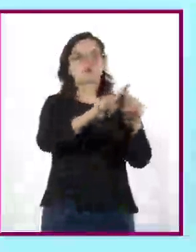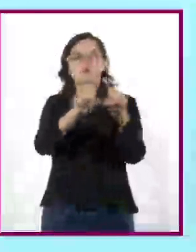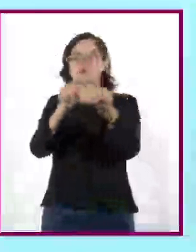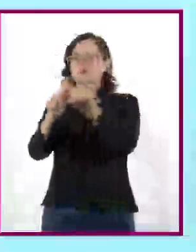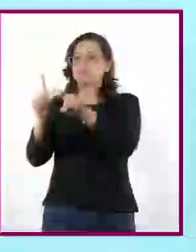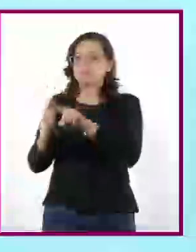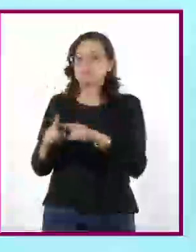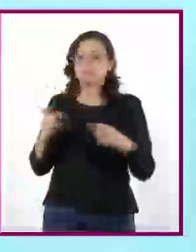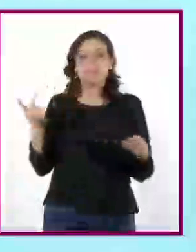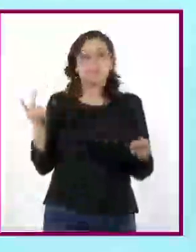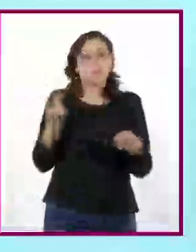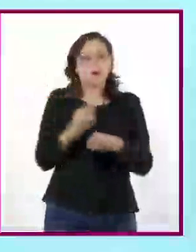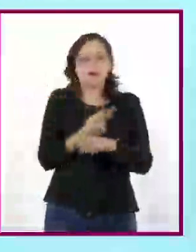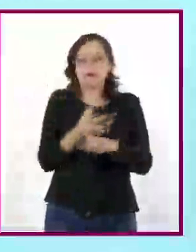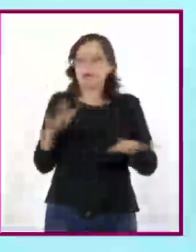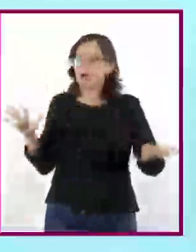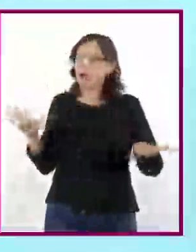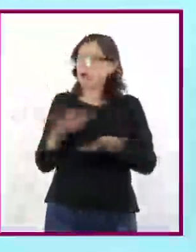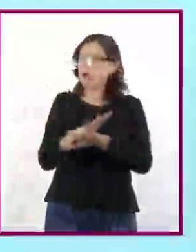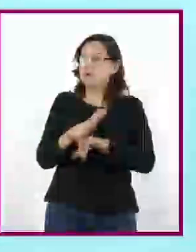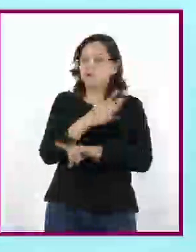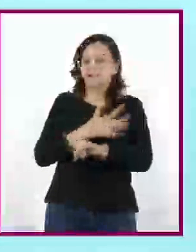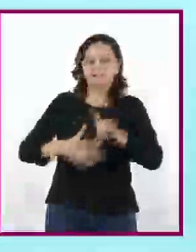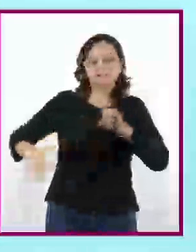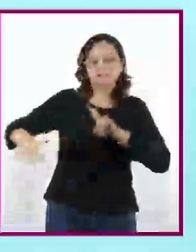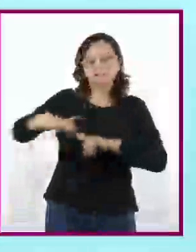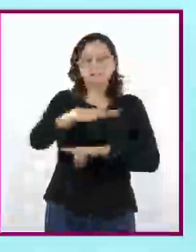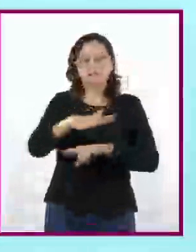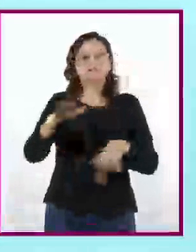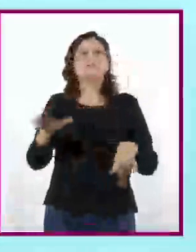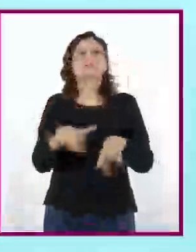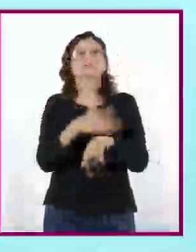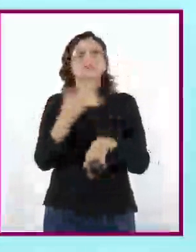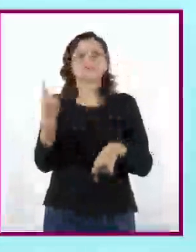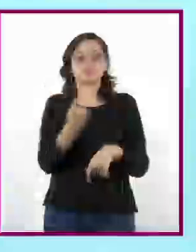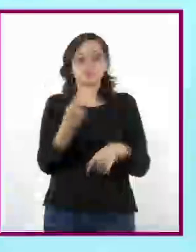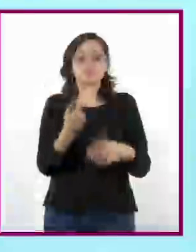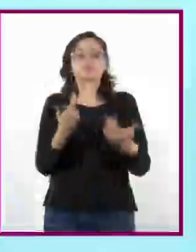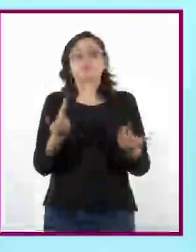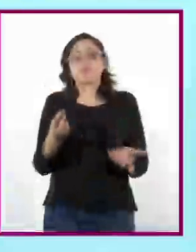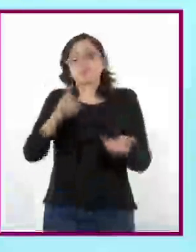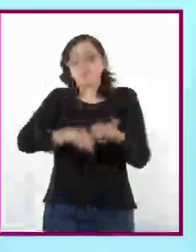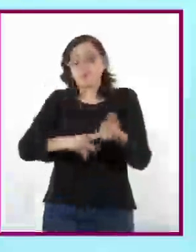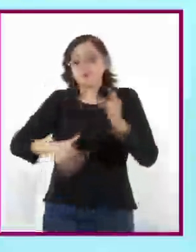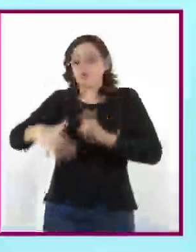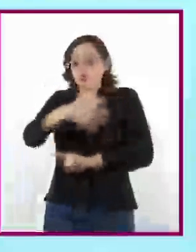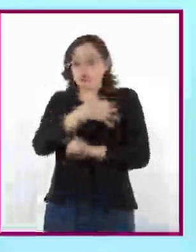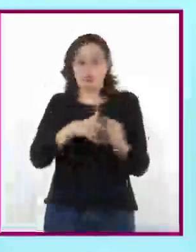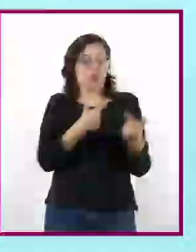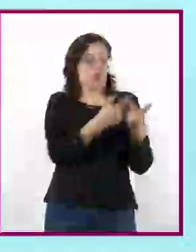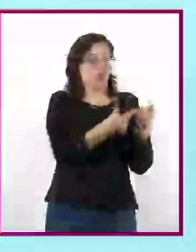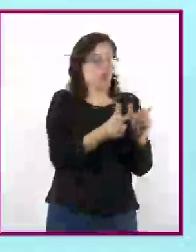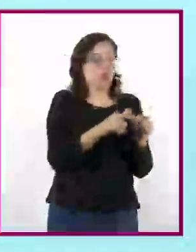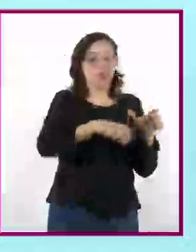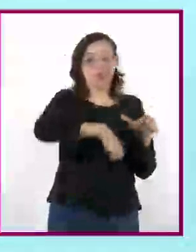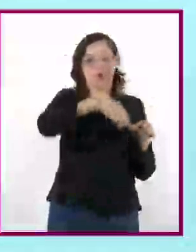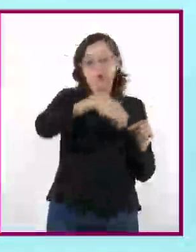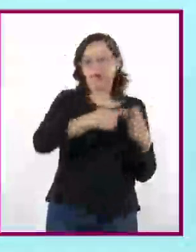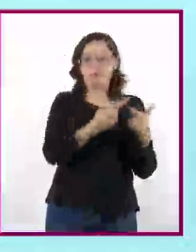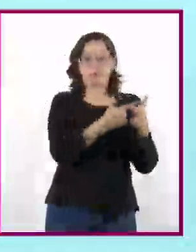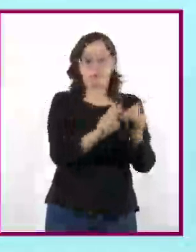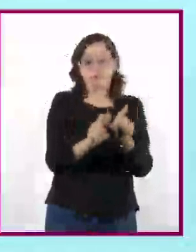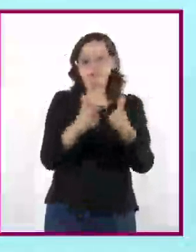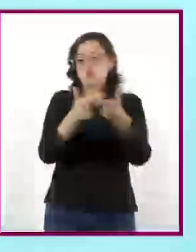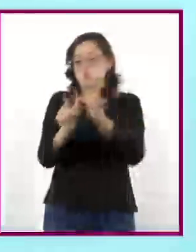estructura de la población se refiere a la agrupación de esta por rangos de edad. De modo que entre mayores el